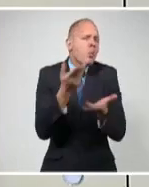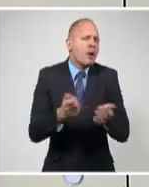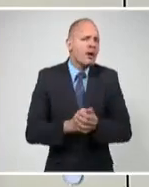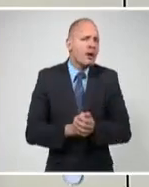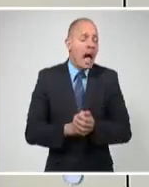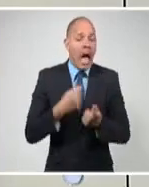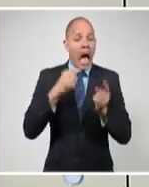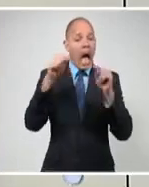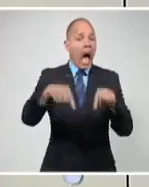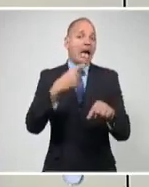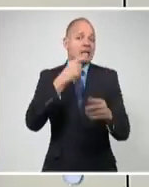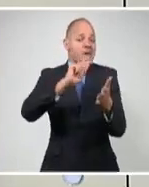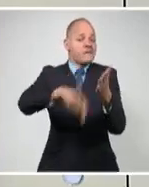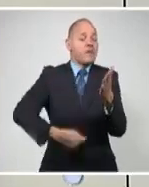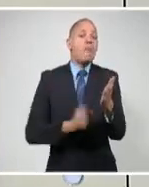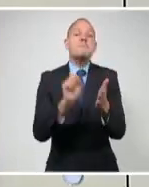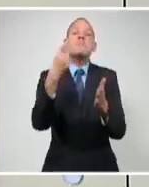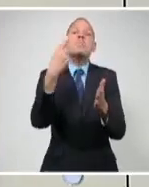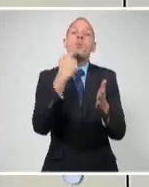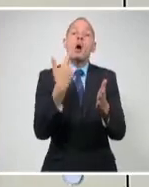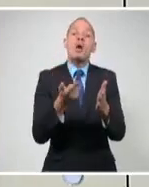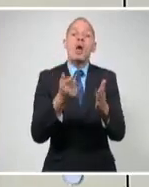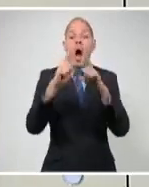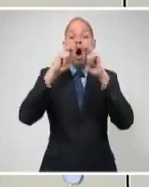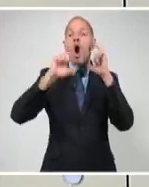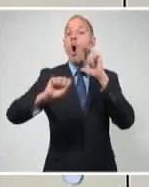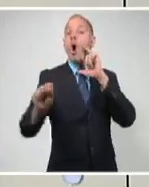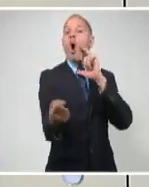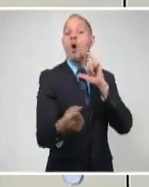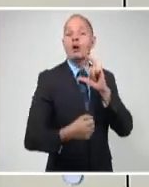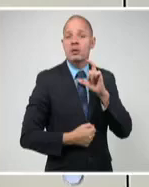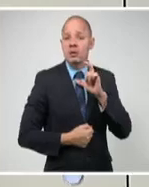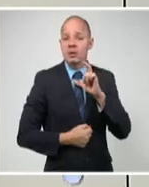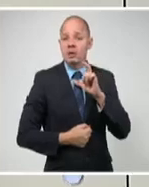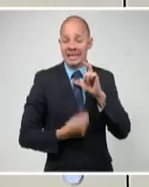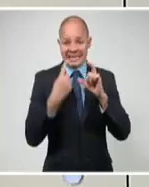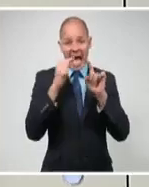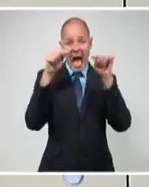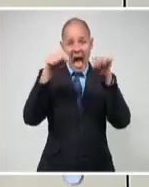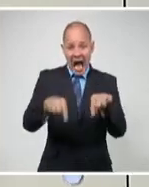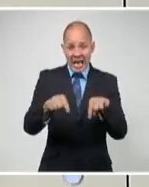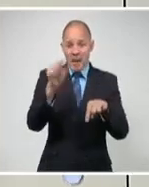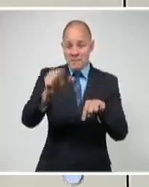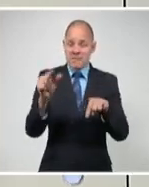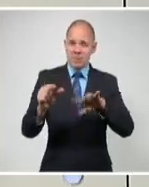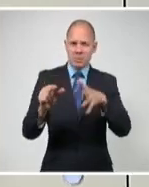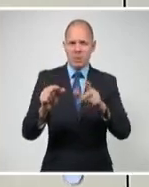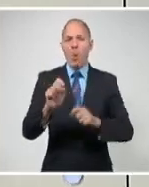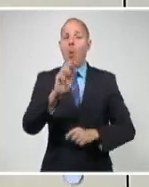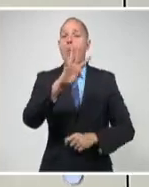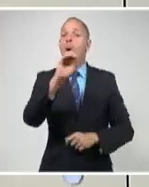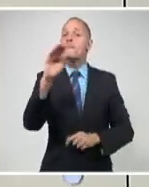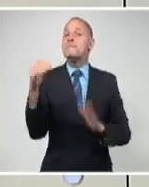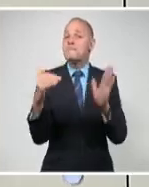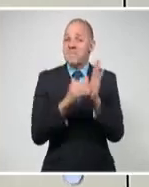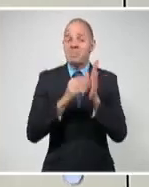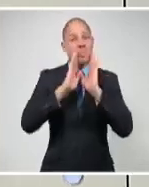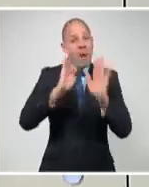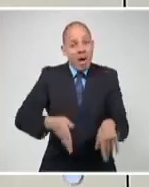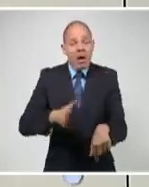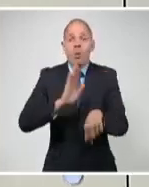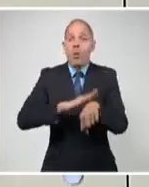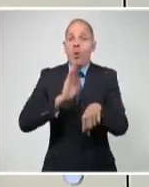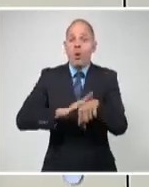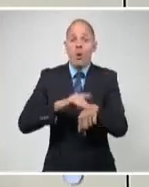hacer obligatorio el uso del nasobuco. Allí, en ese país donde 400 mil personas han muerto por una